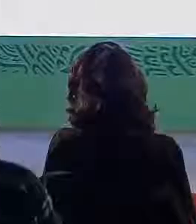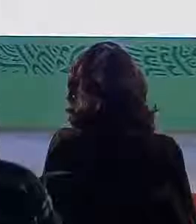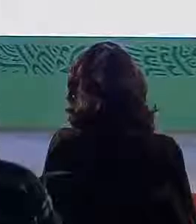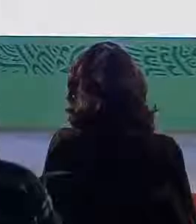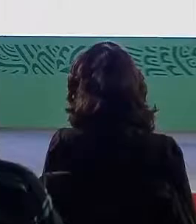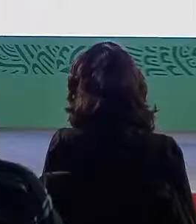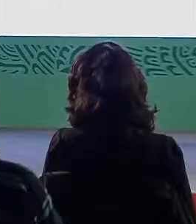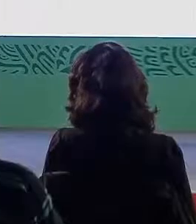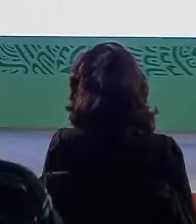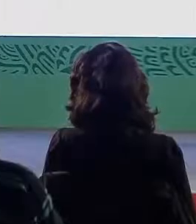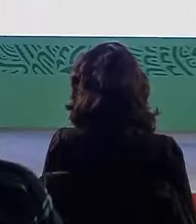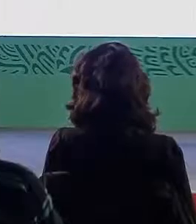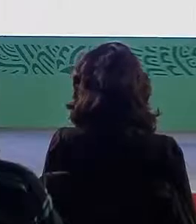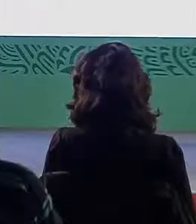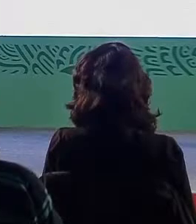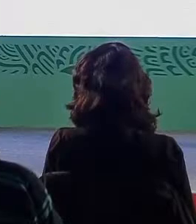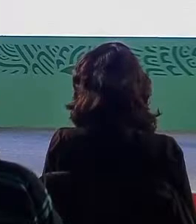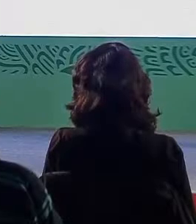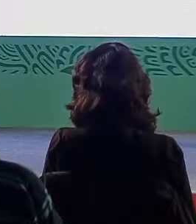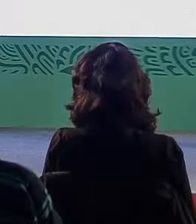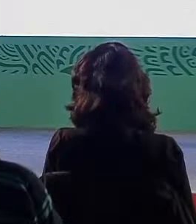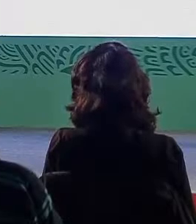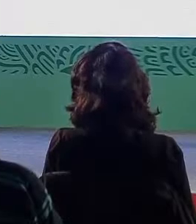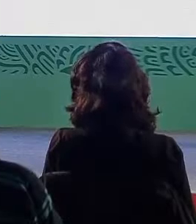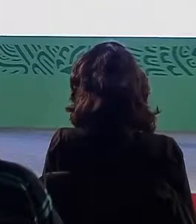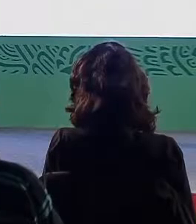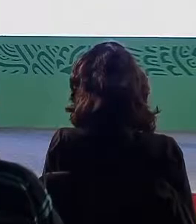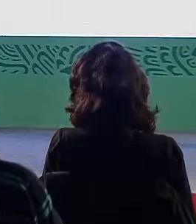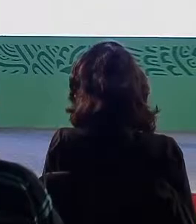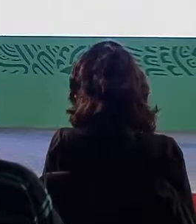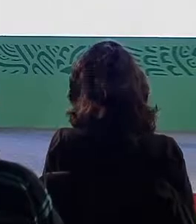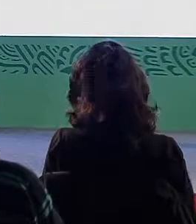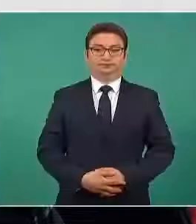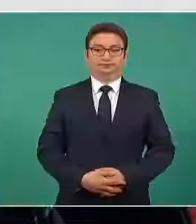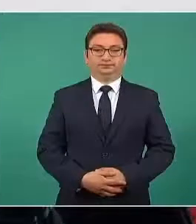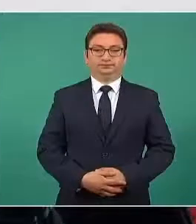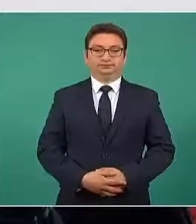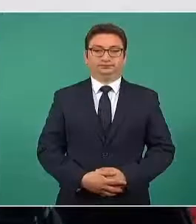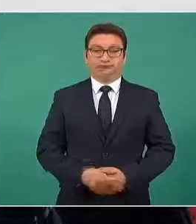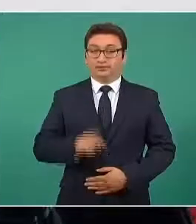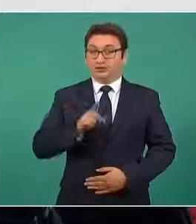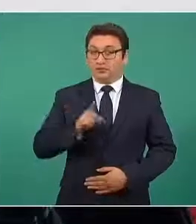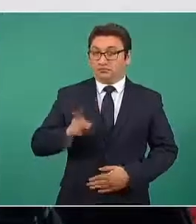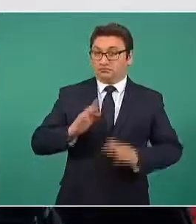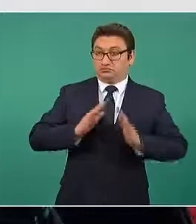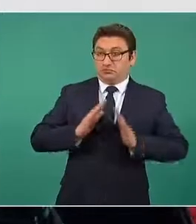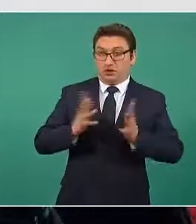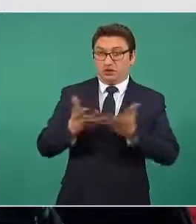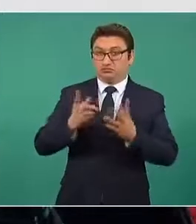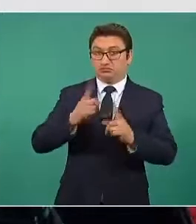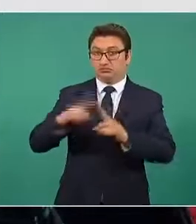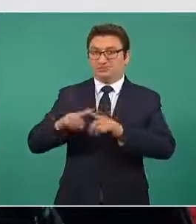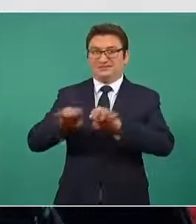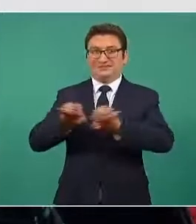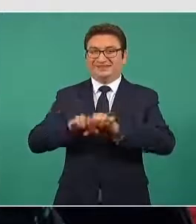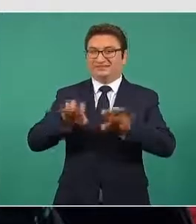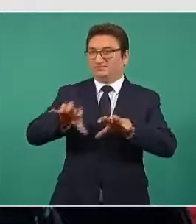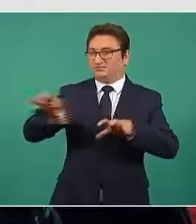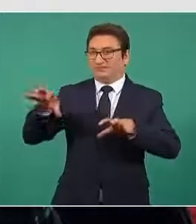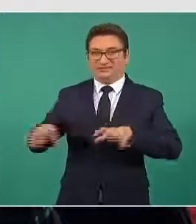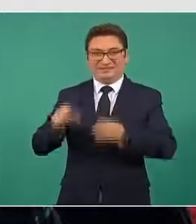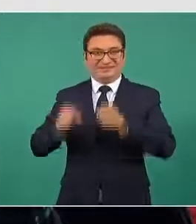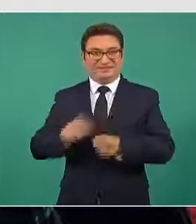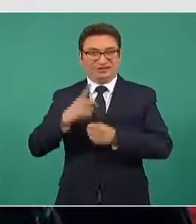acciones que ha realizado las fuerzas armadas y los equipos de seguridad